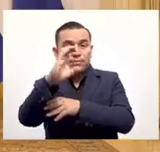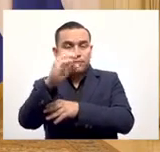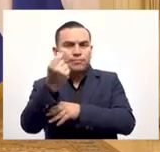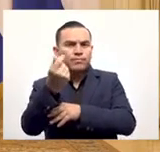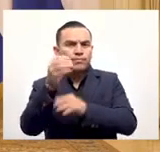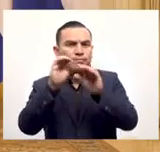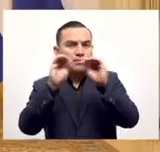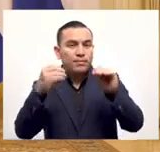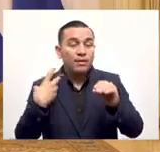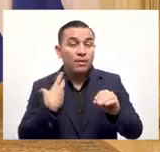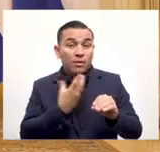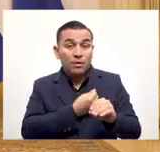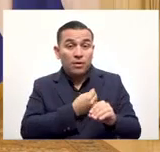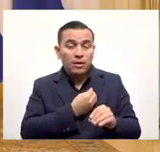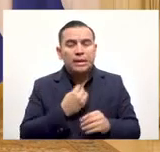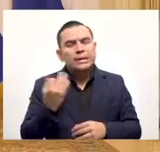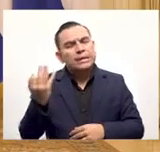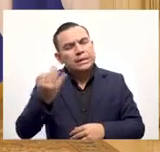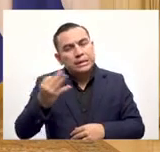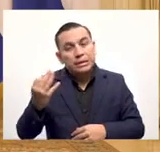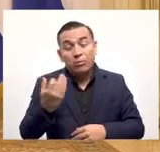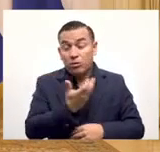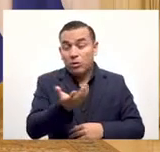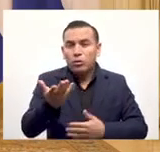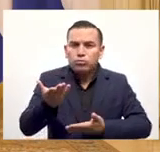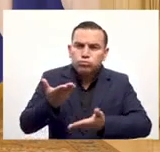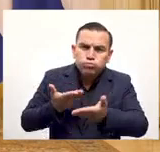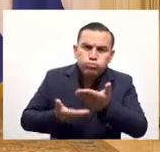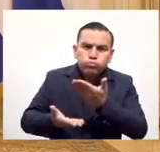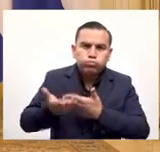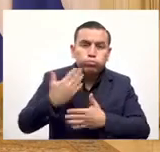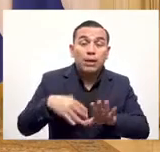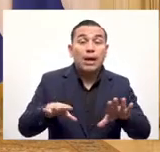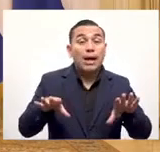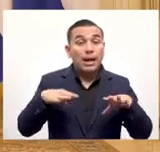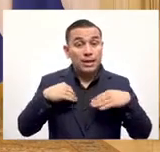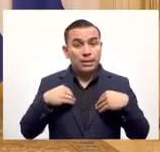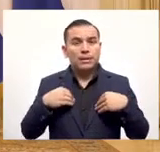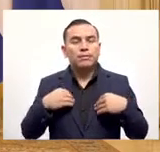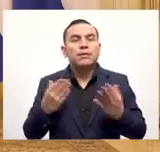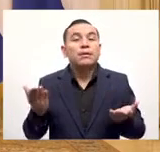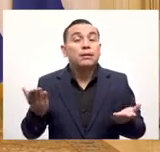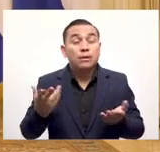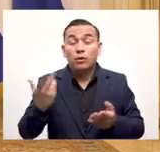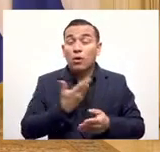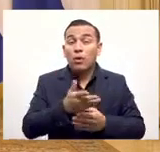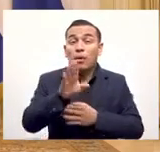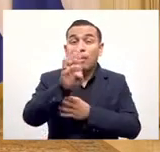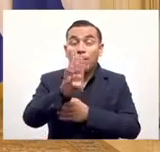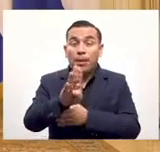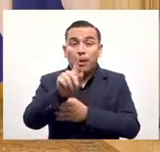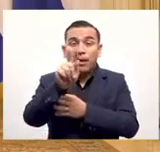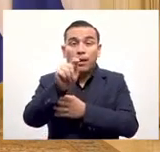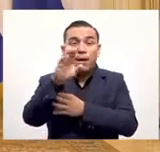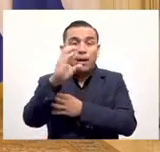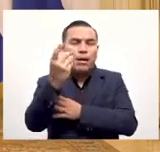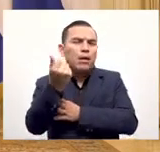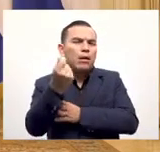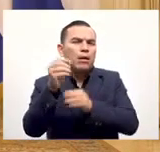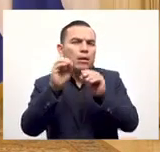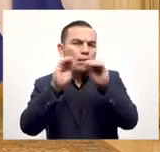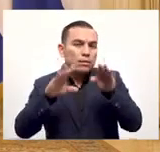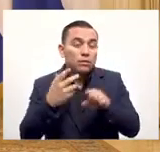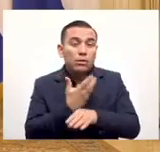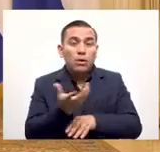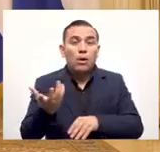necesitamos que los comercios acepten los Bitcoins, aunque no los quieran recibir y los reciban en dólares, que por lo menos los acepten para que